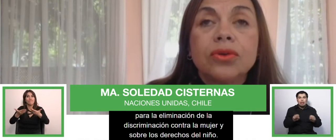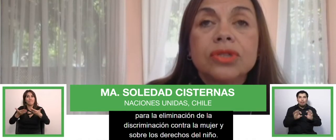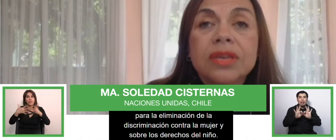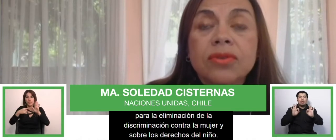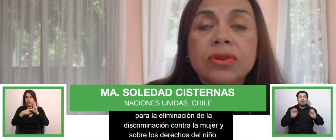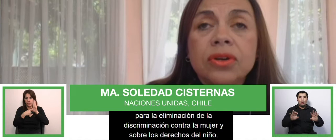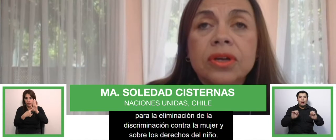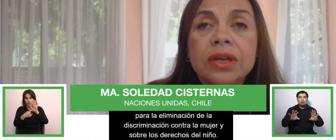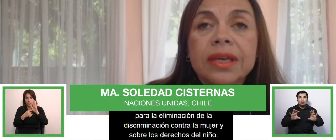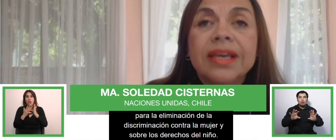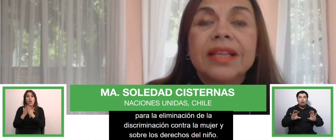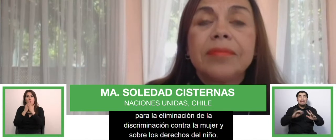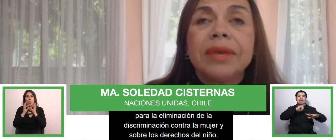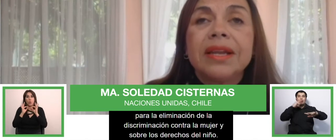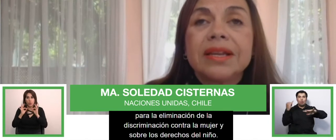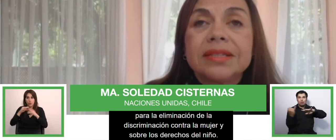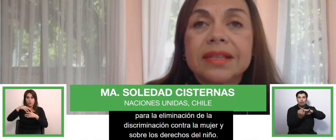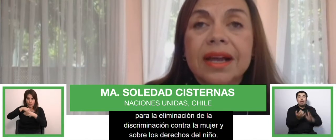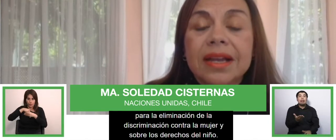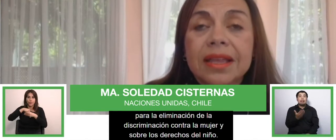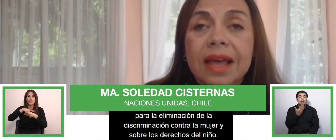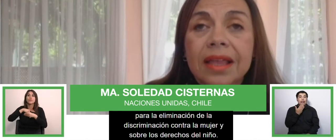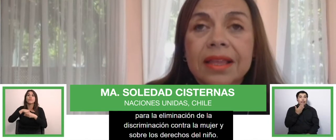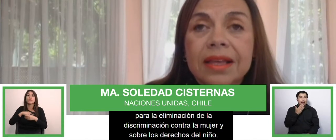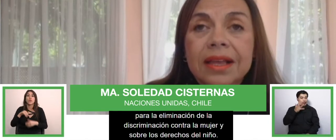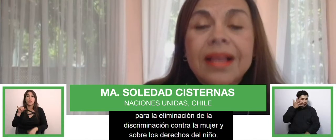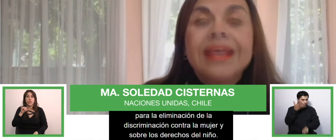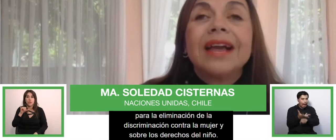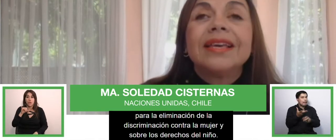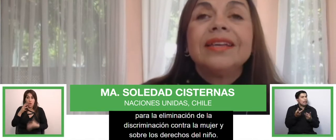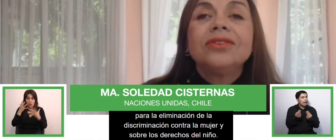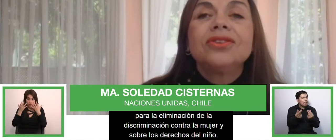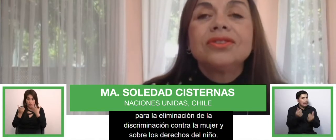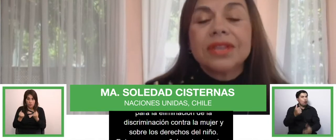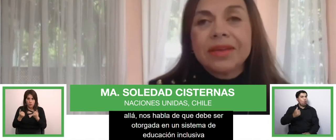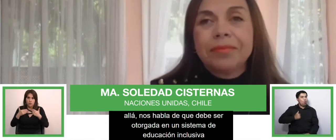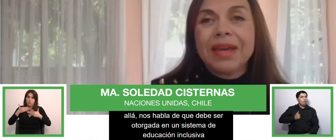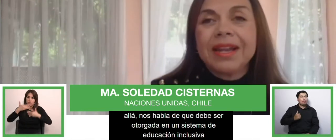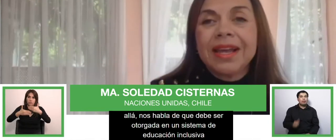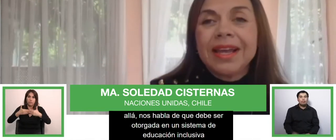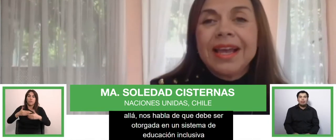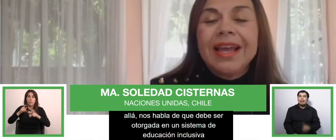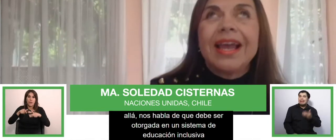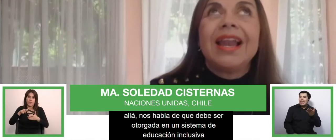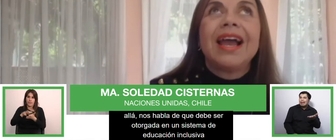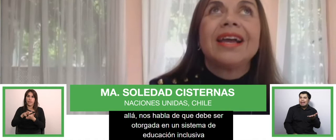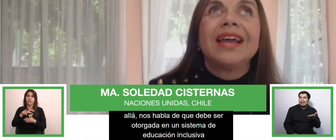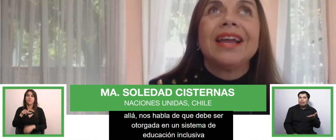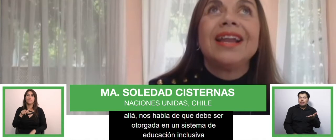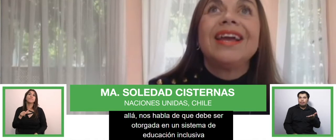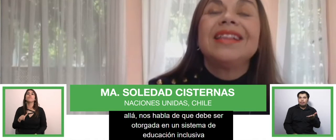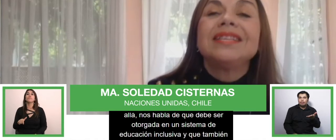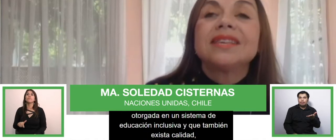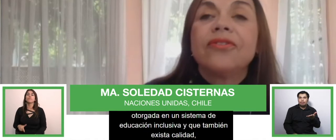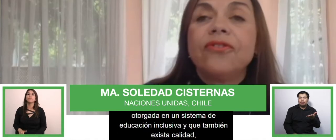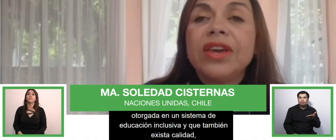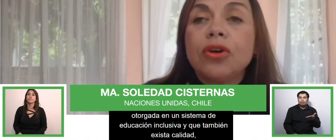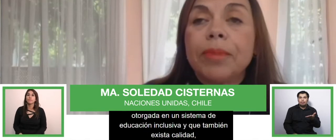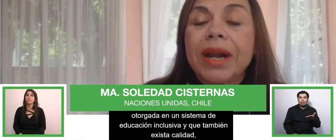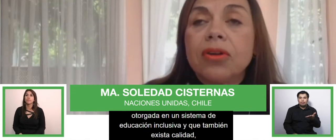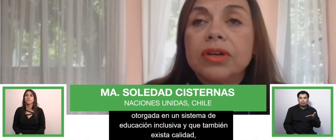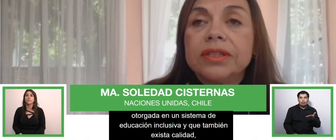inclusivo y que también exista calidad. Y aquí, entonces, viene el gran